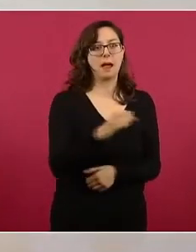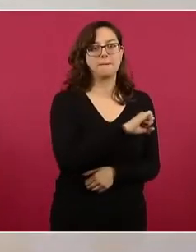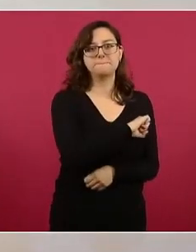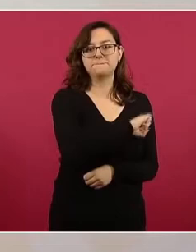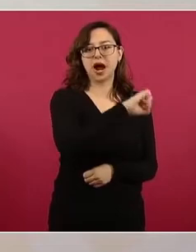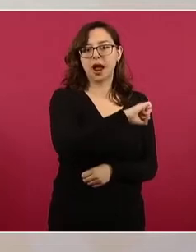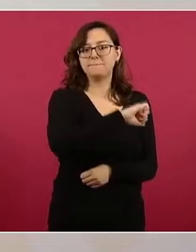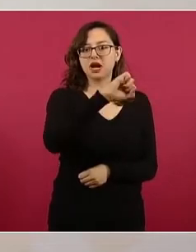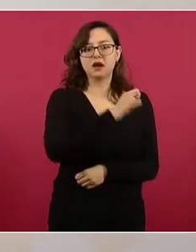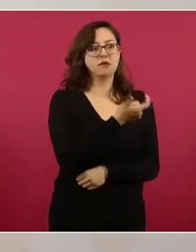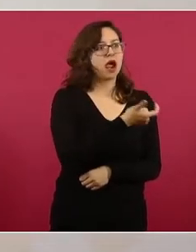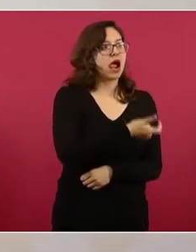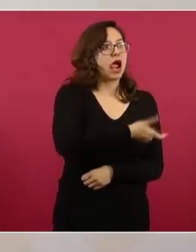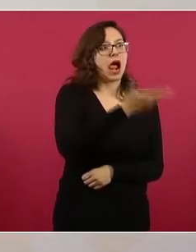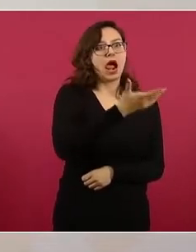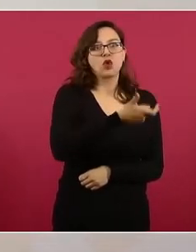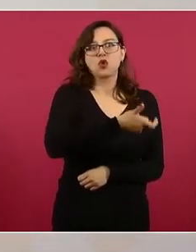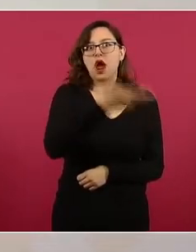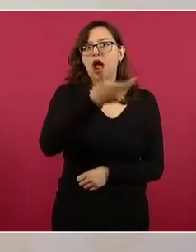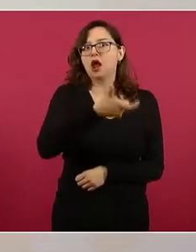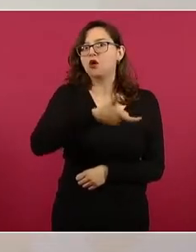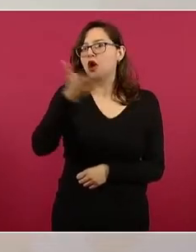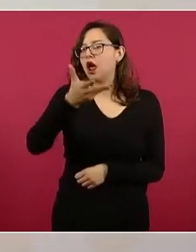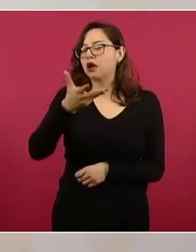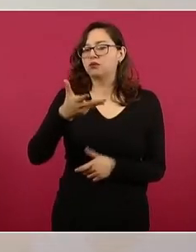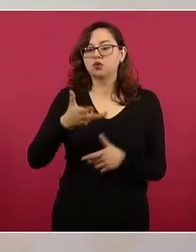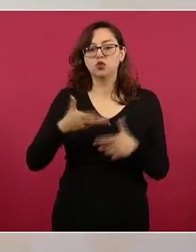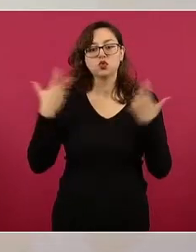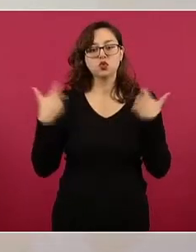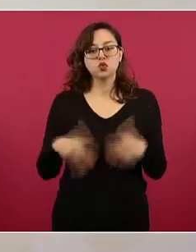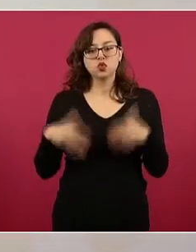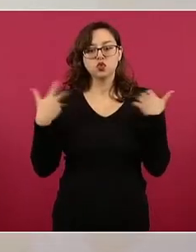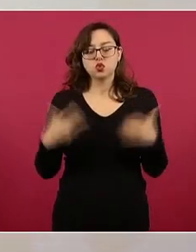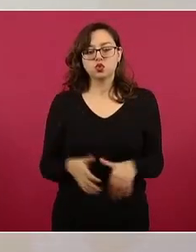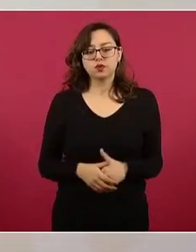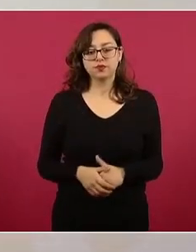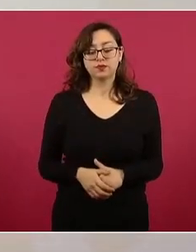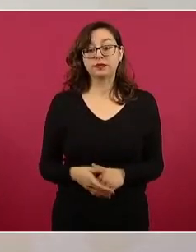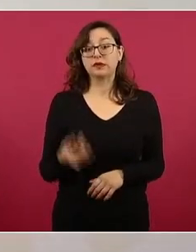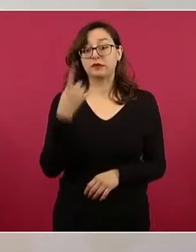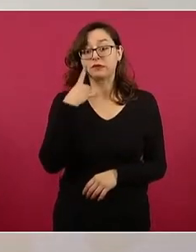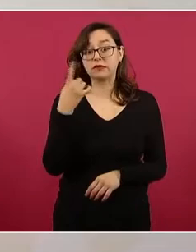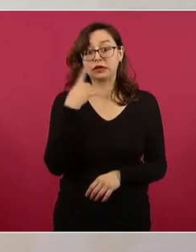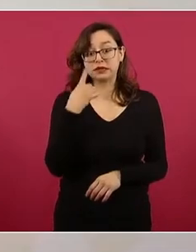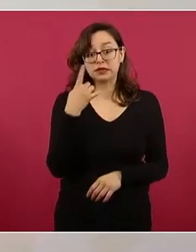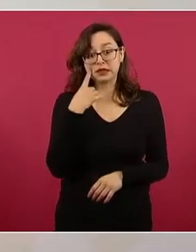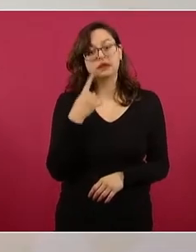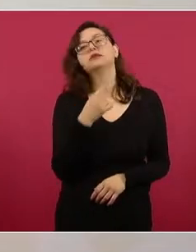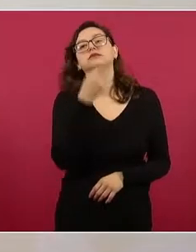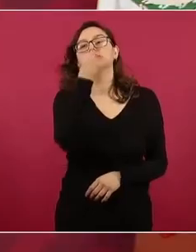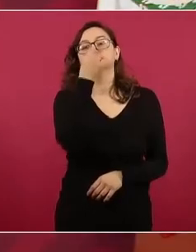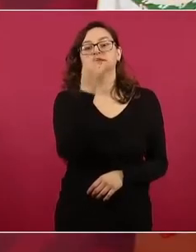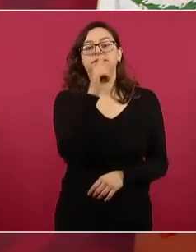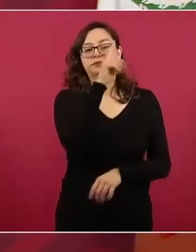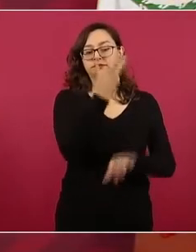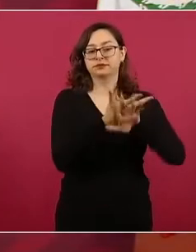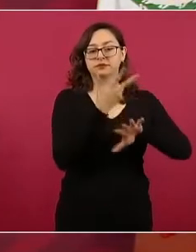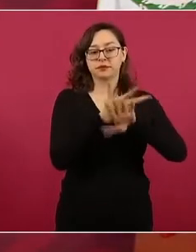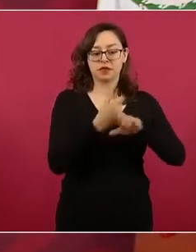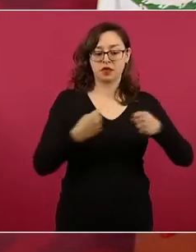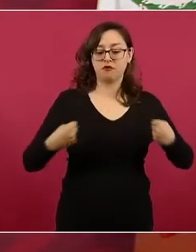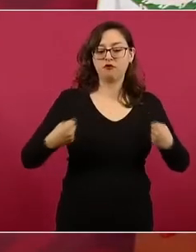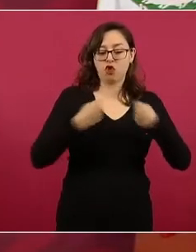Ahora están yendo a cargar de las ciudades fronterizas de Estados Unidos